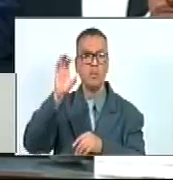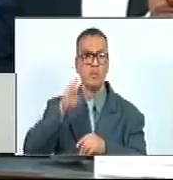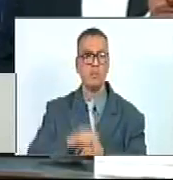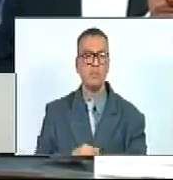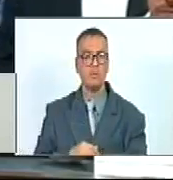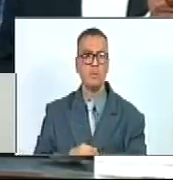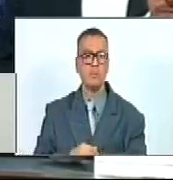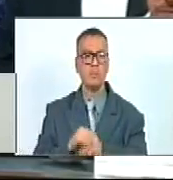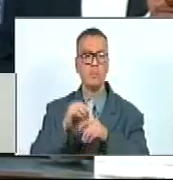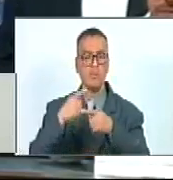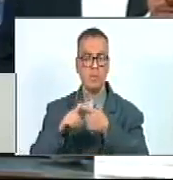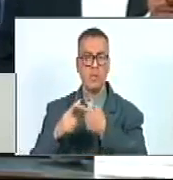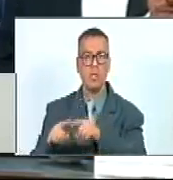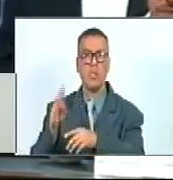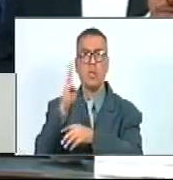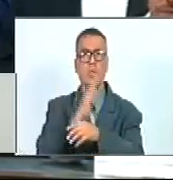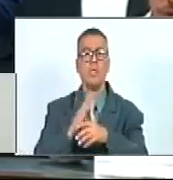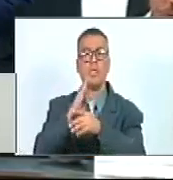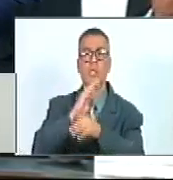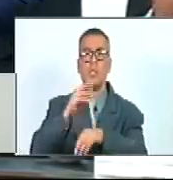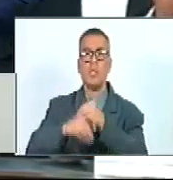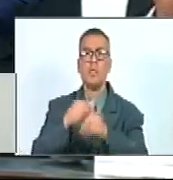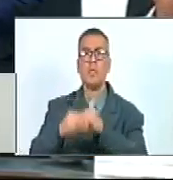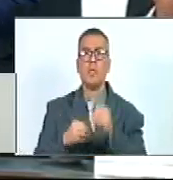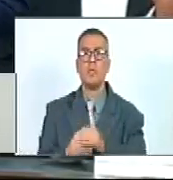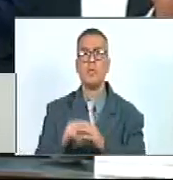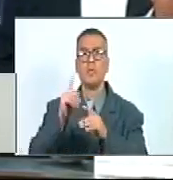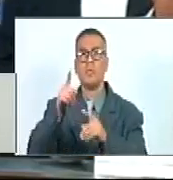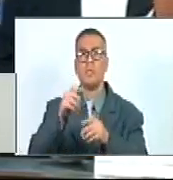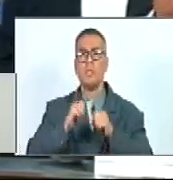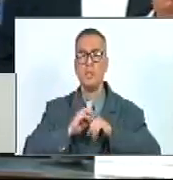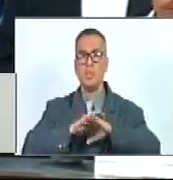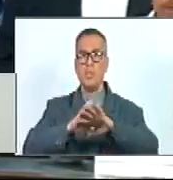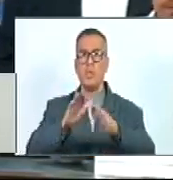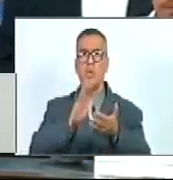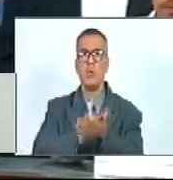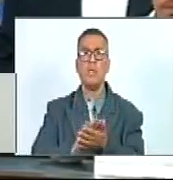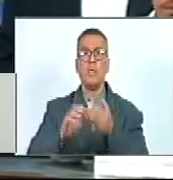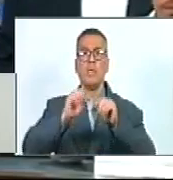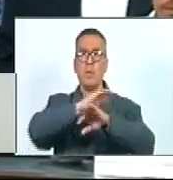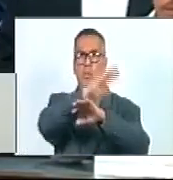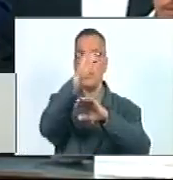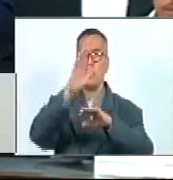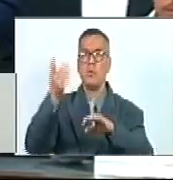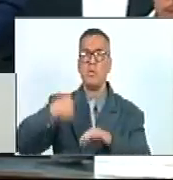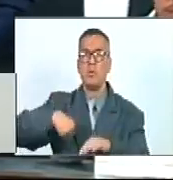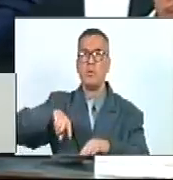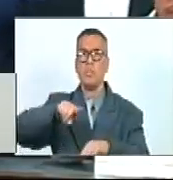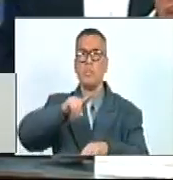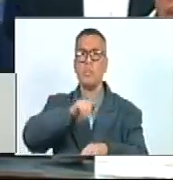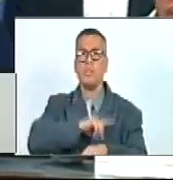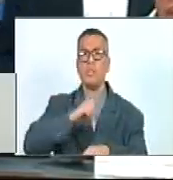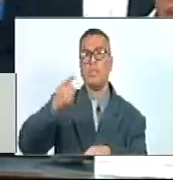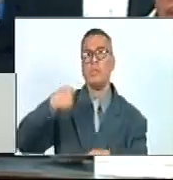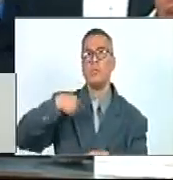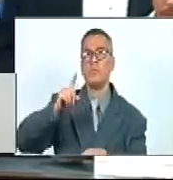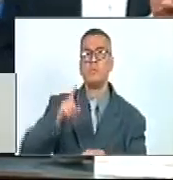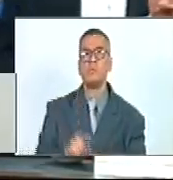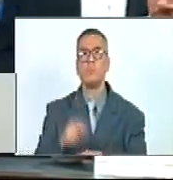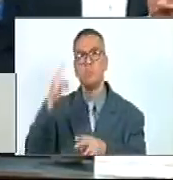Megadiverso Ha Sido Un Regalo Del Cielo Que Nosotros Debemos